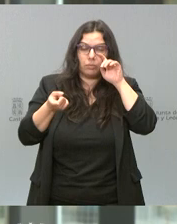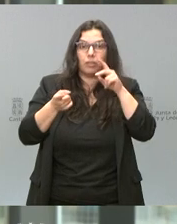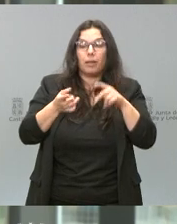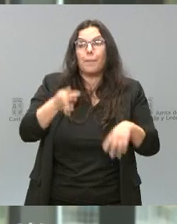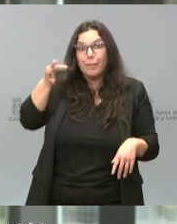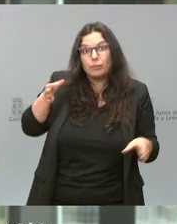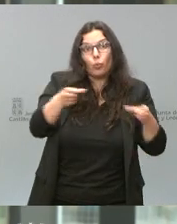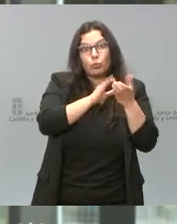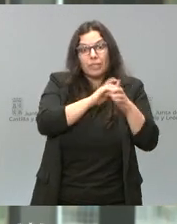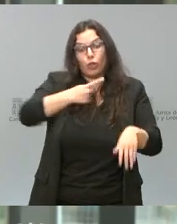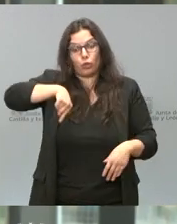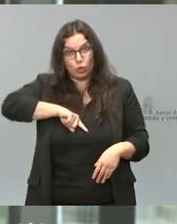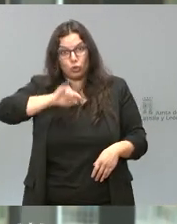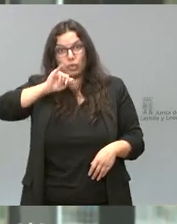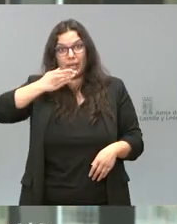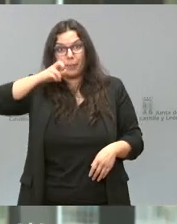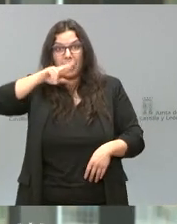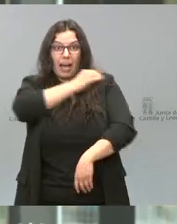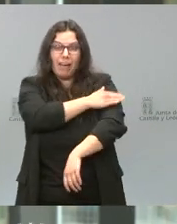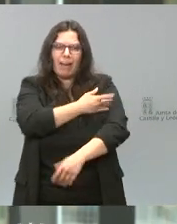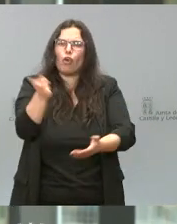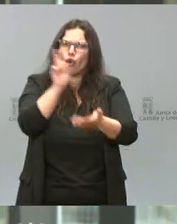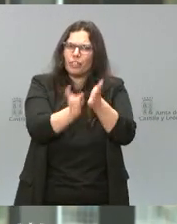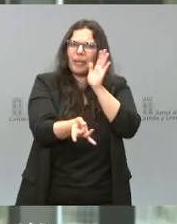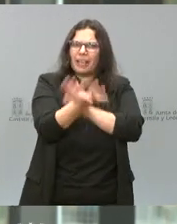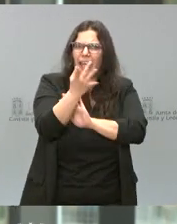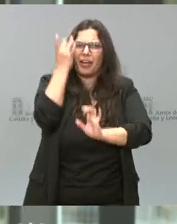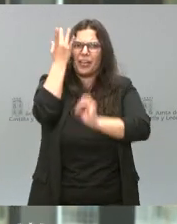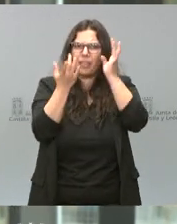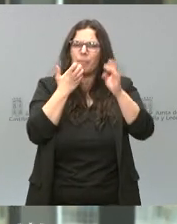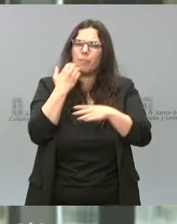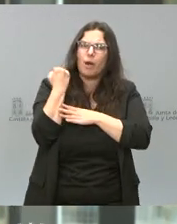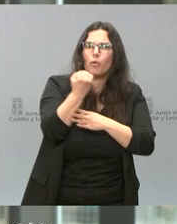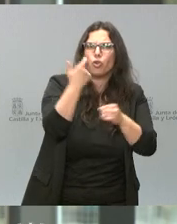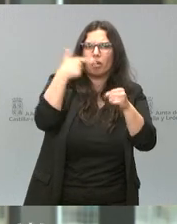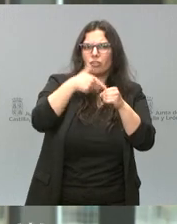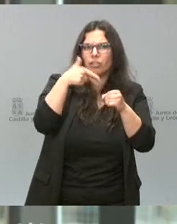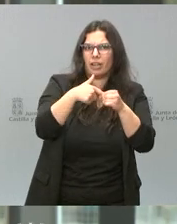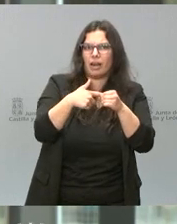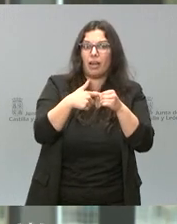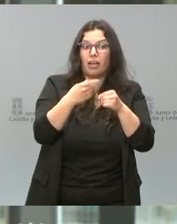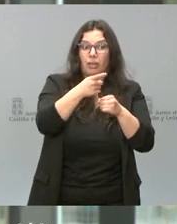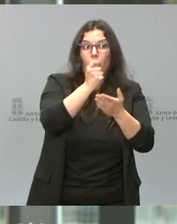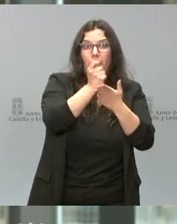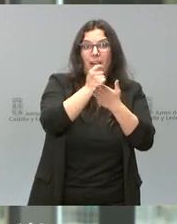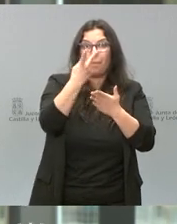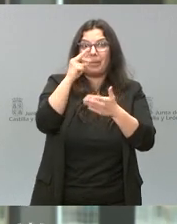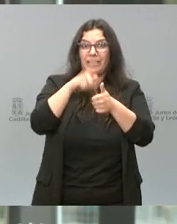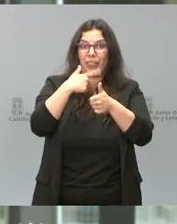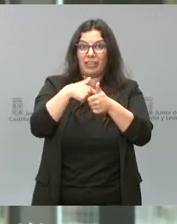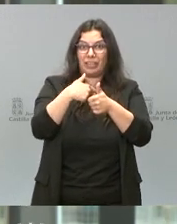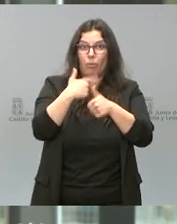Junta e Iberabal, de nuevo, ponen en marcha iniciativas como la que respalda a las gasolineras que debían adelantar esos 20 céntimos por litro